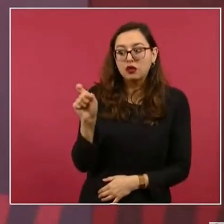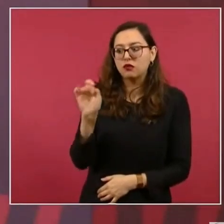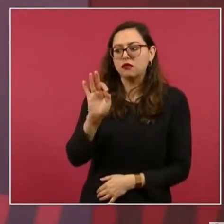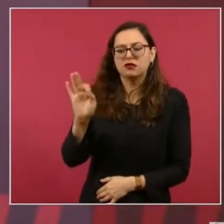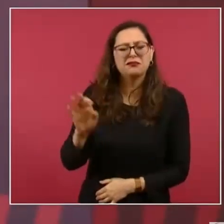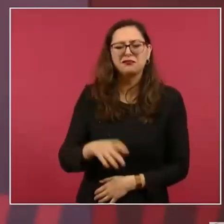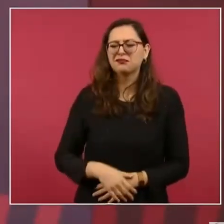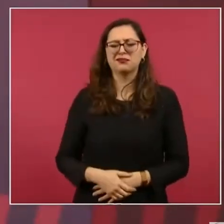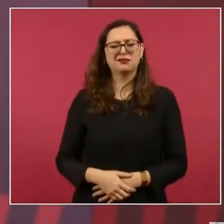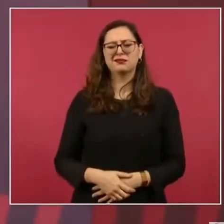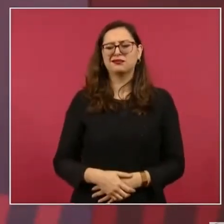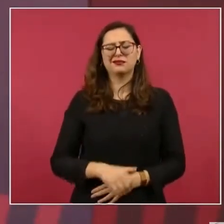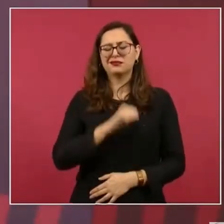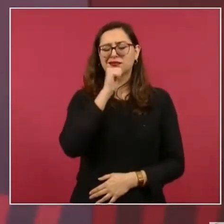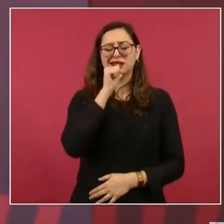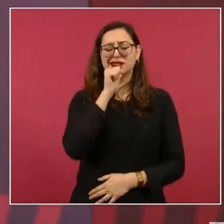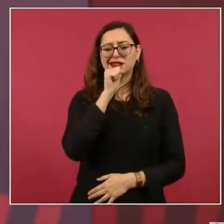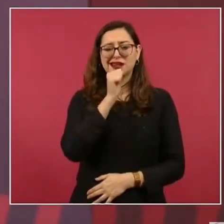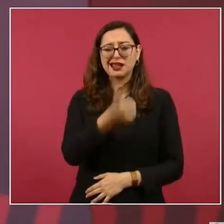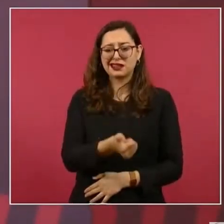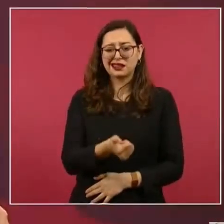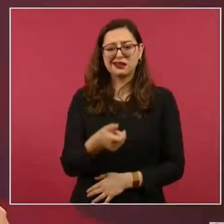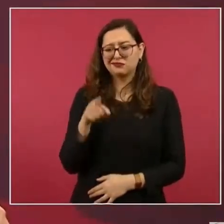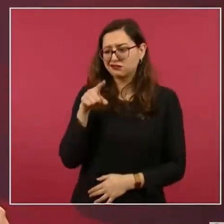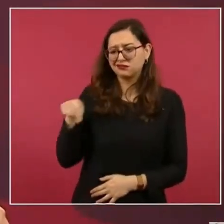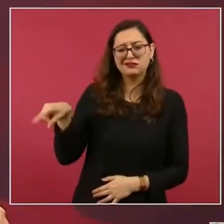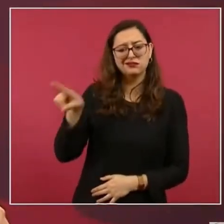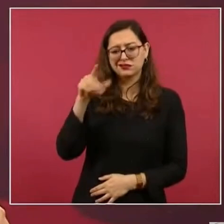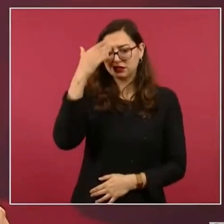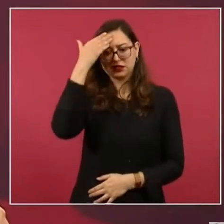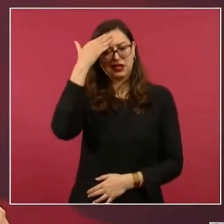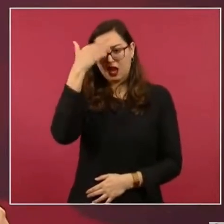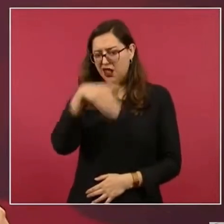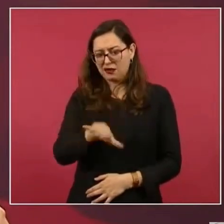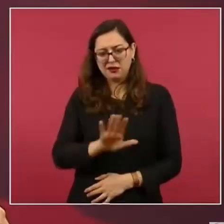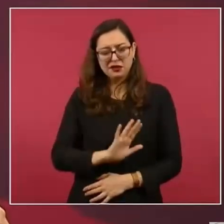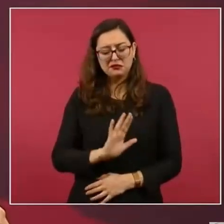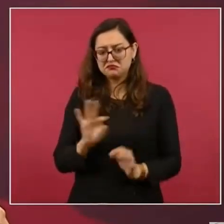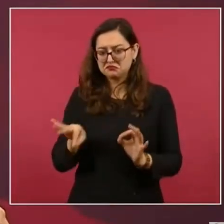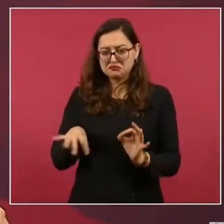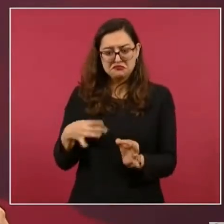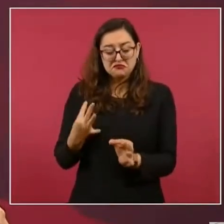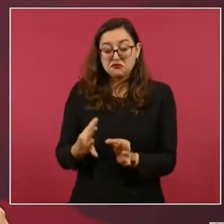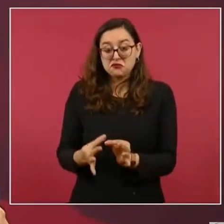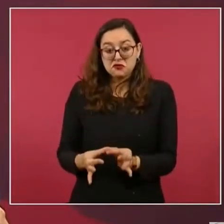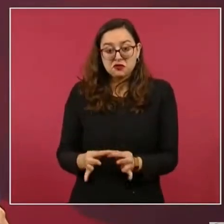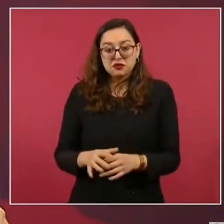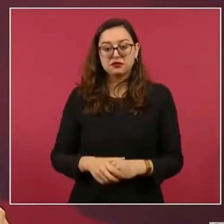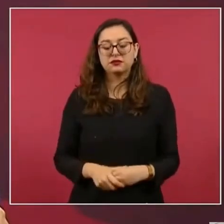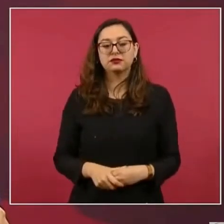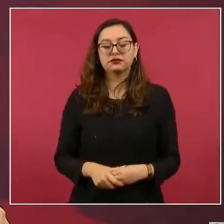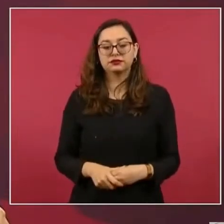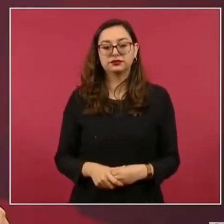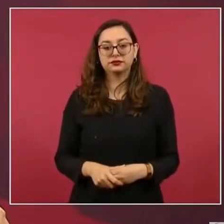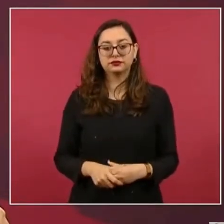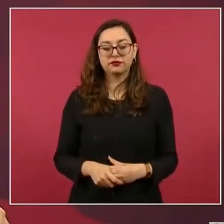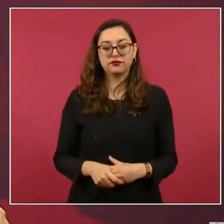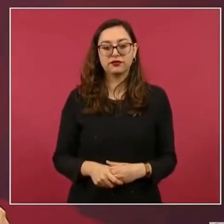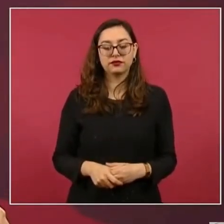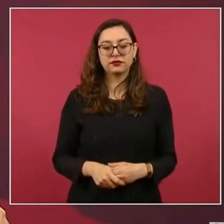militares. tienen campamentos